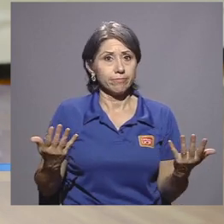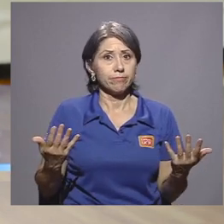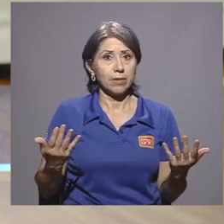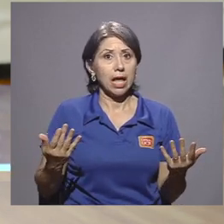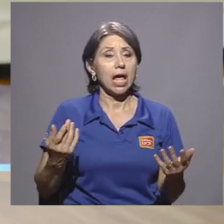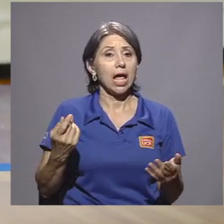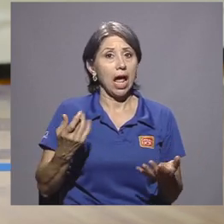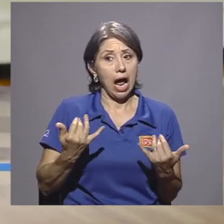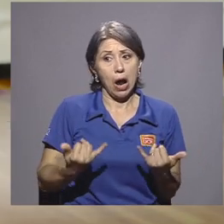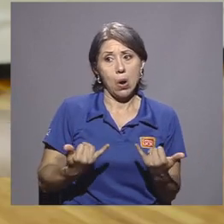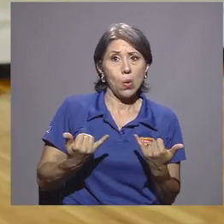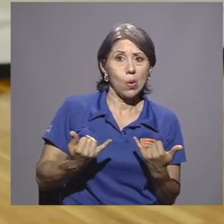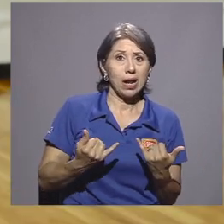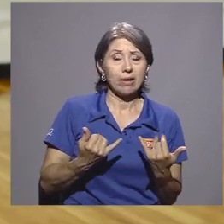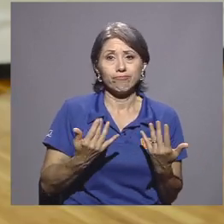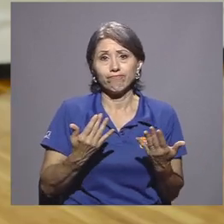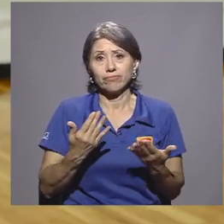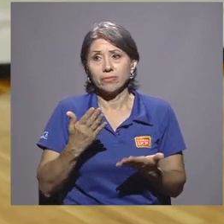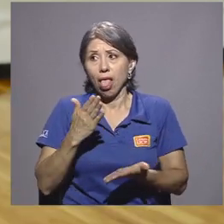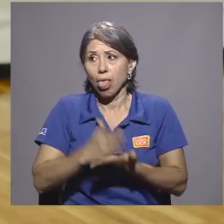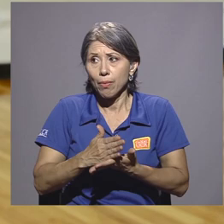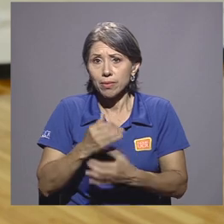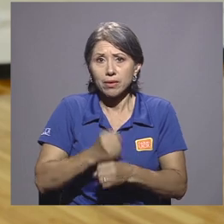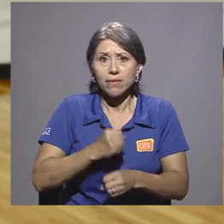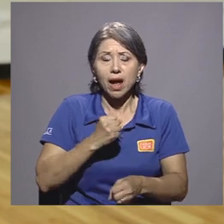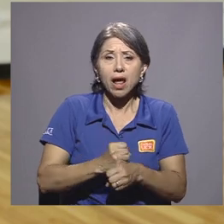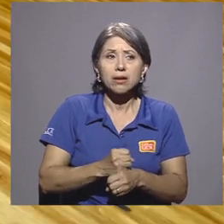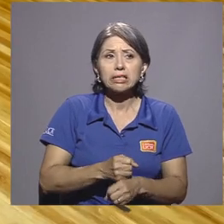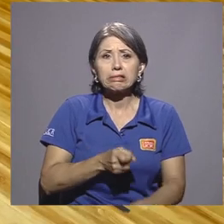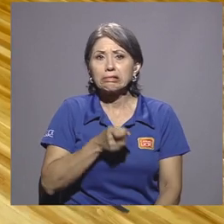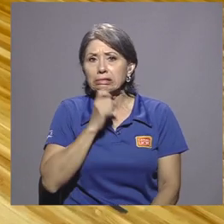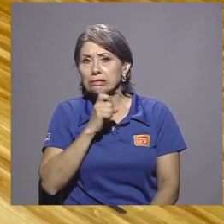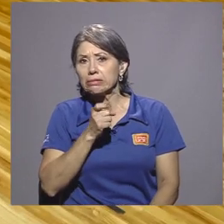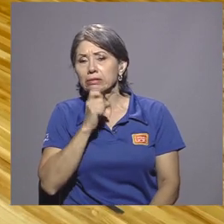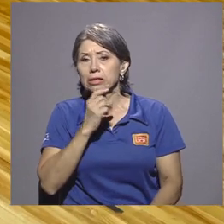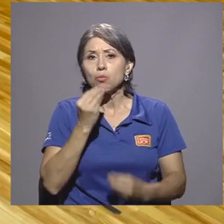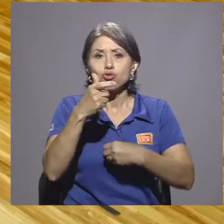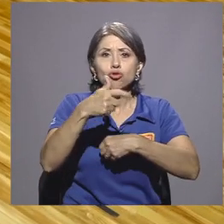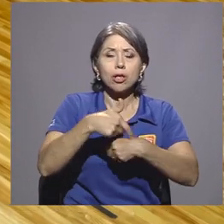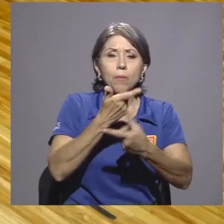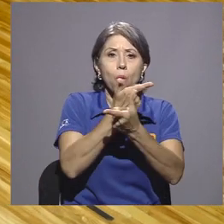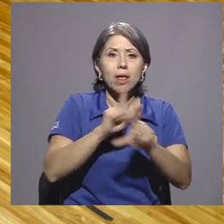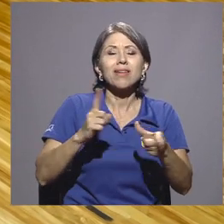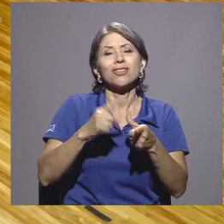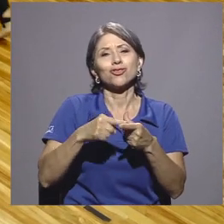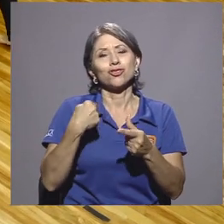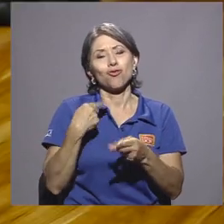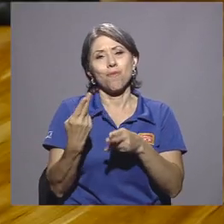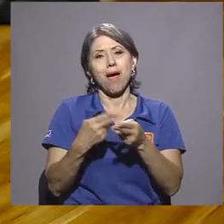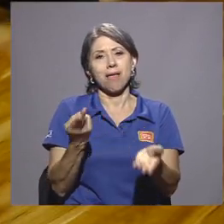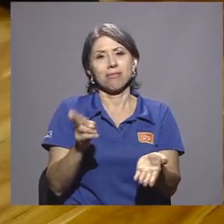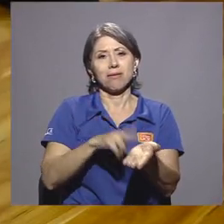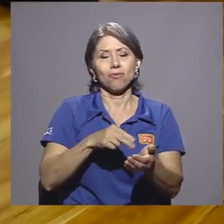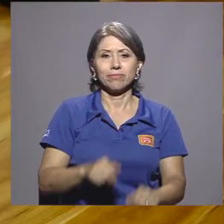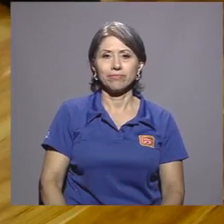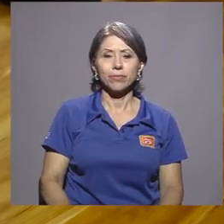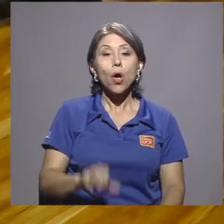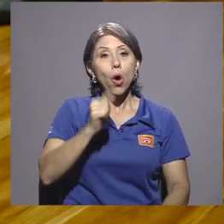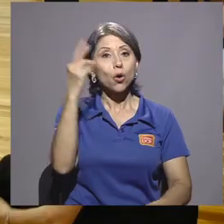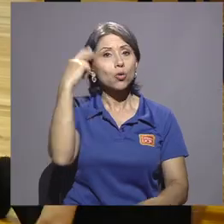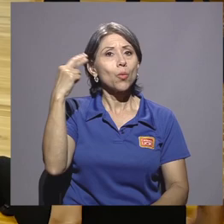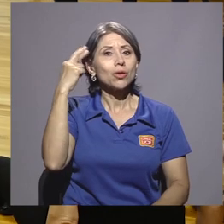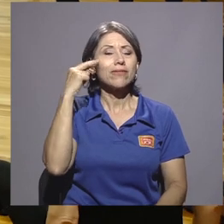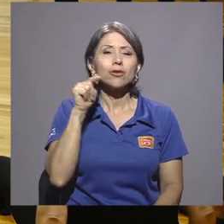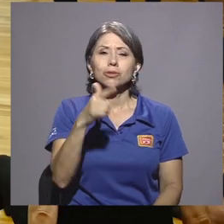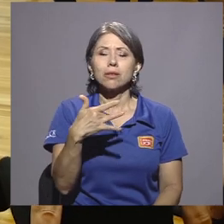porque iba a tener mucho tiempo, entonces me matriculé aquí Otro motivo del estar en este curso